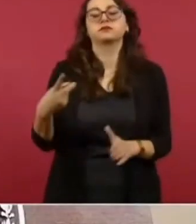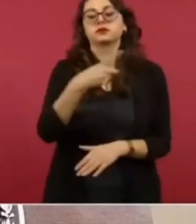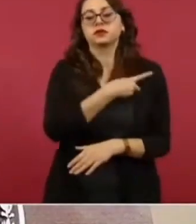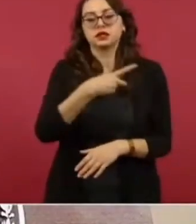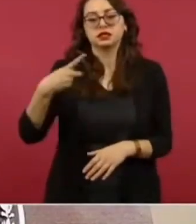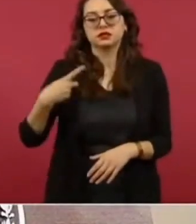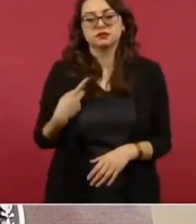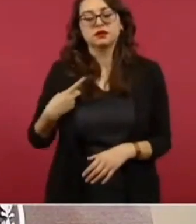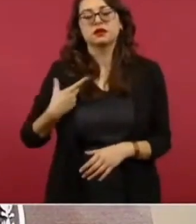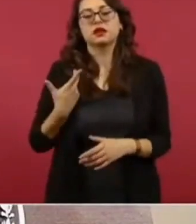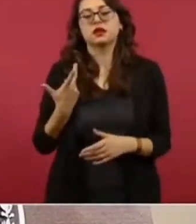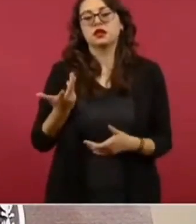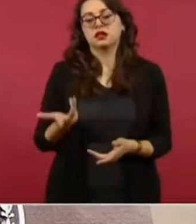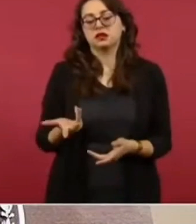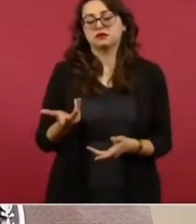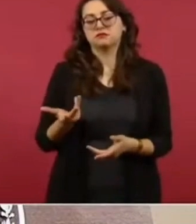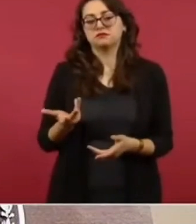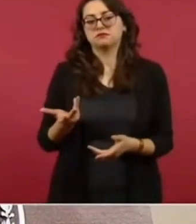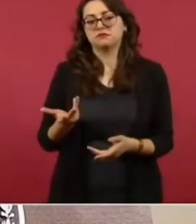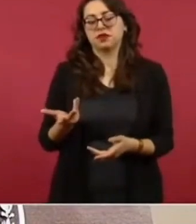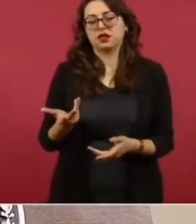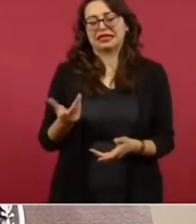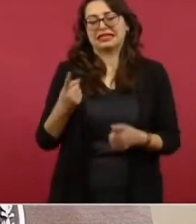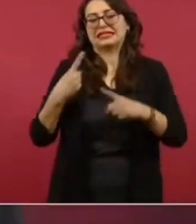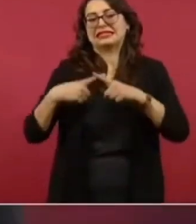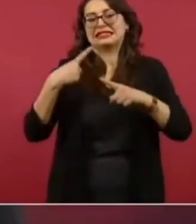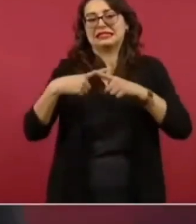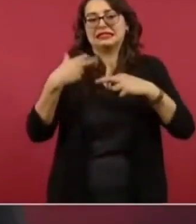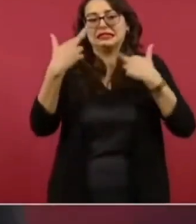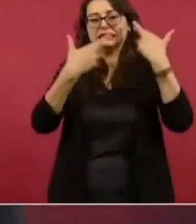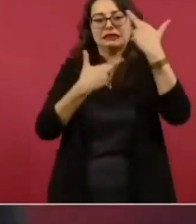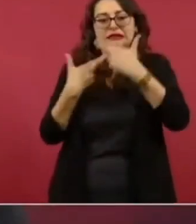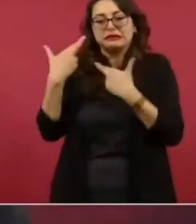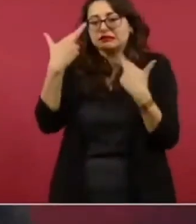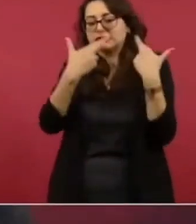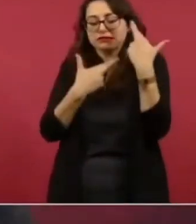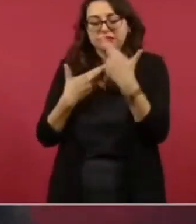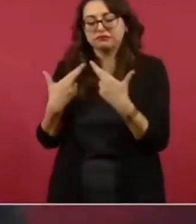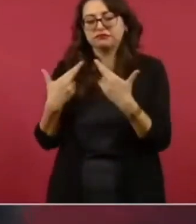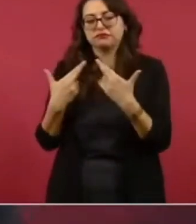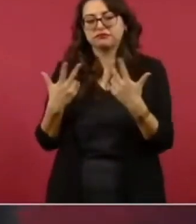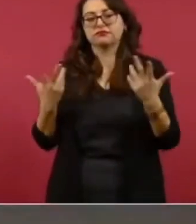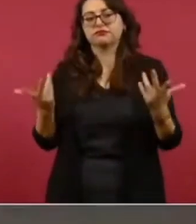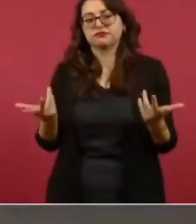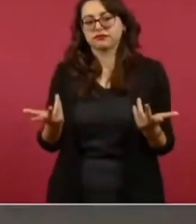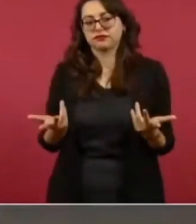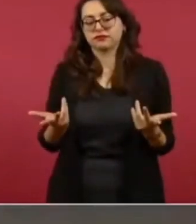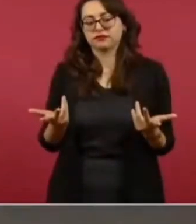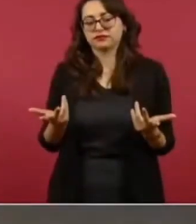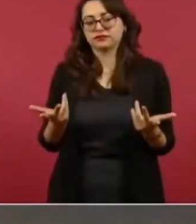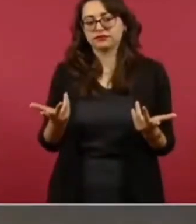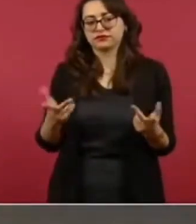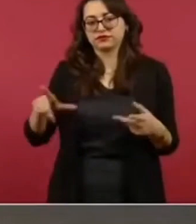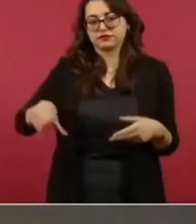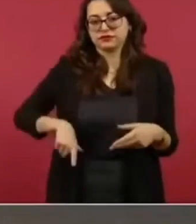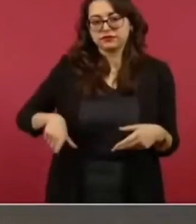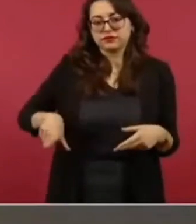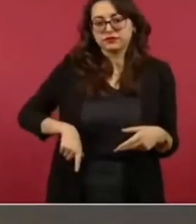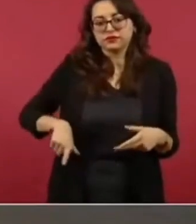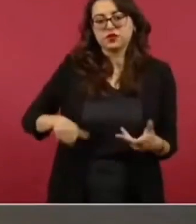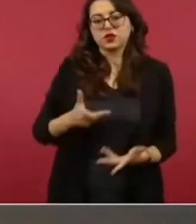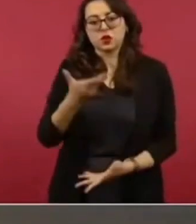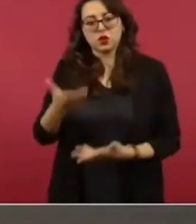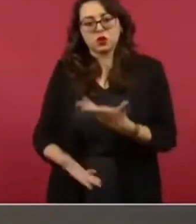participan no nada más diferentes miembros o funcionarios